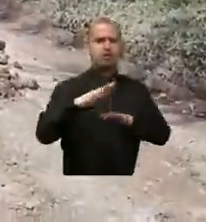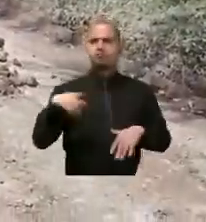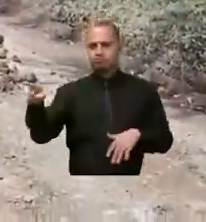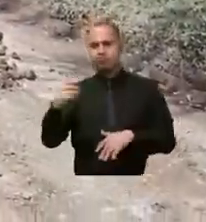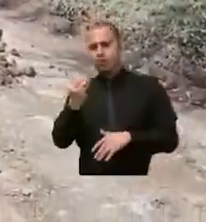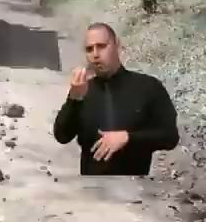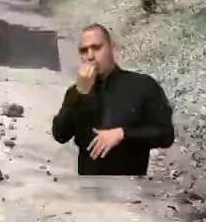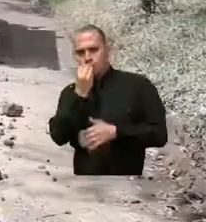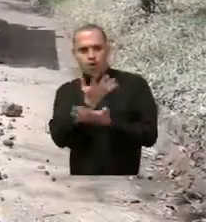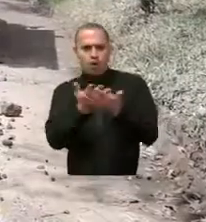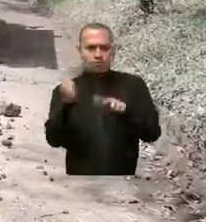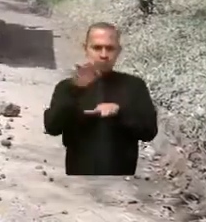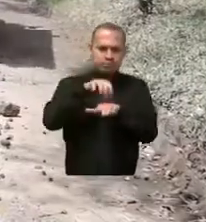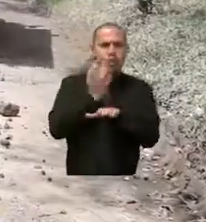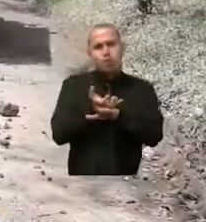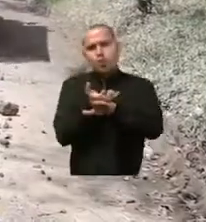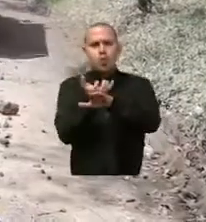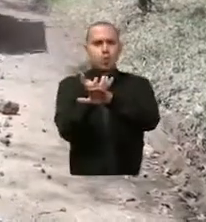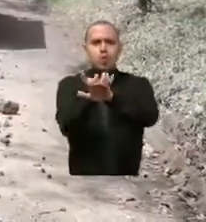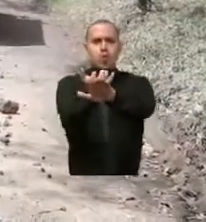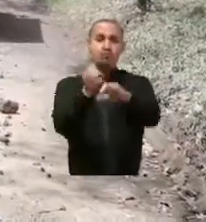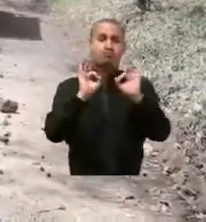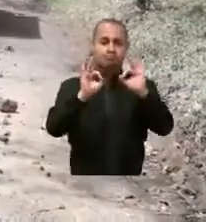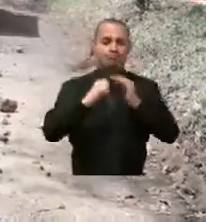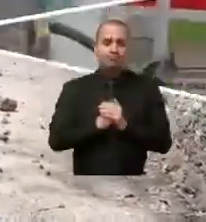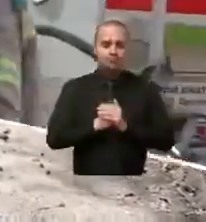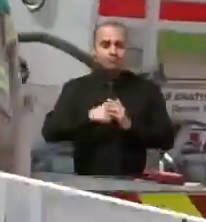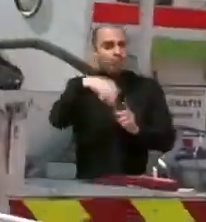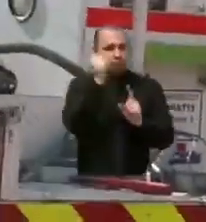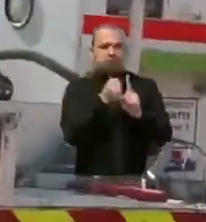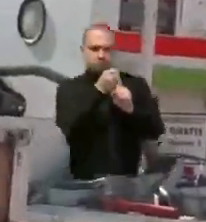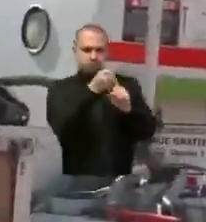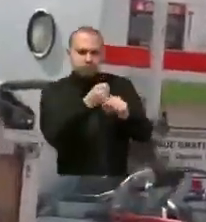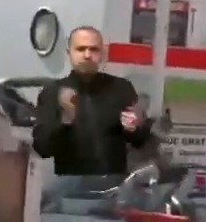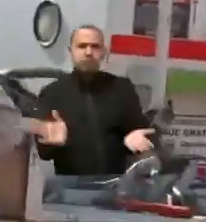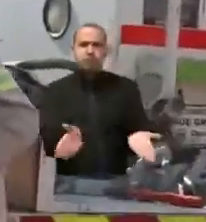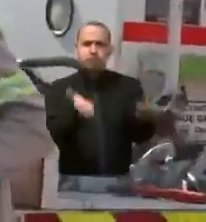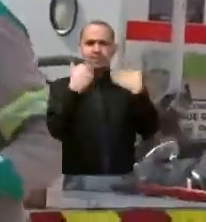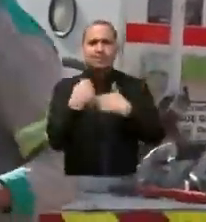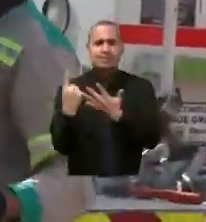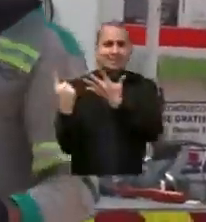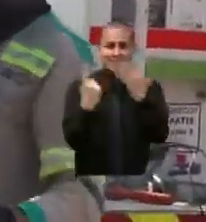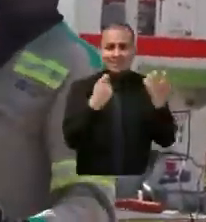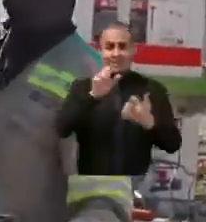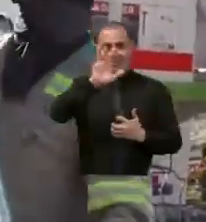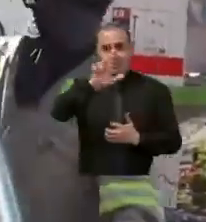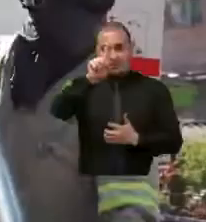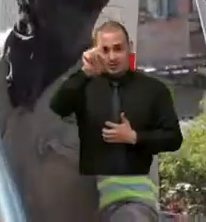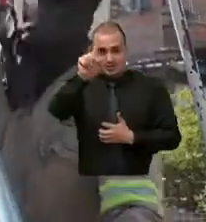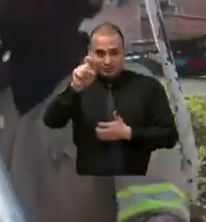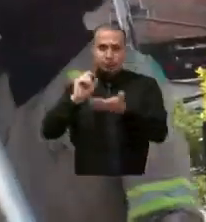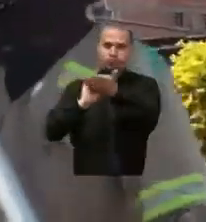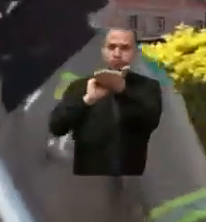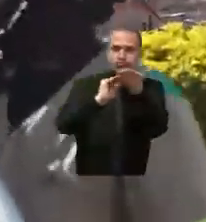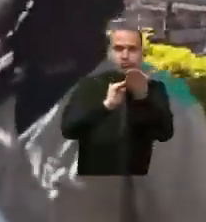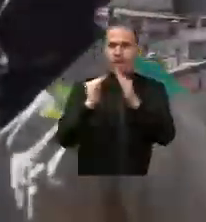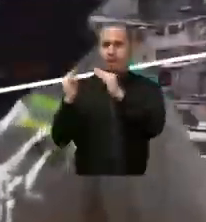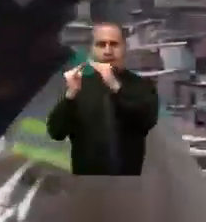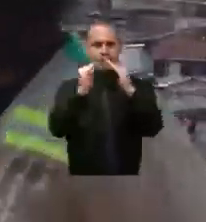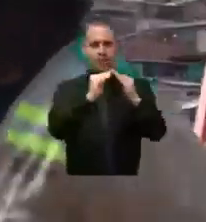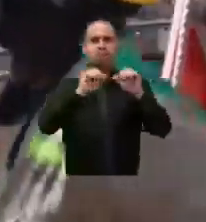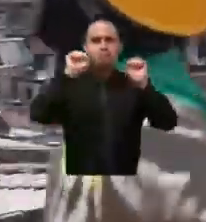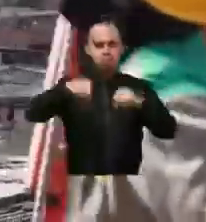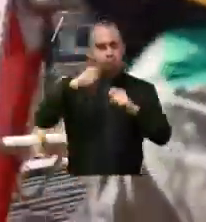comercialización de los productos de la región. Impulsamos 656 soluciones de vivienda para que los